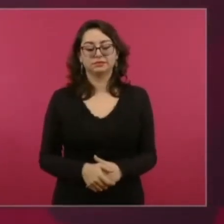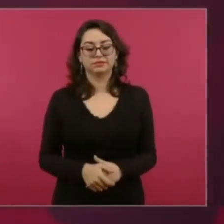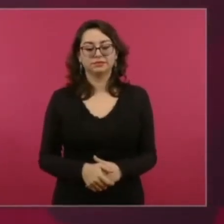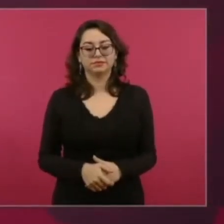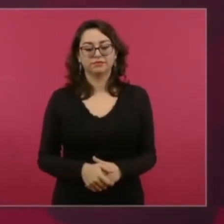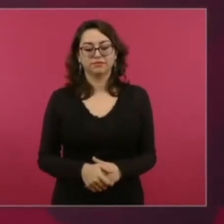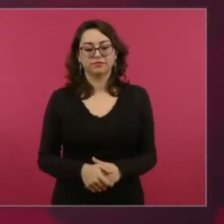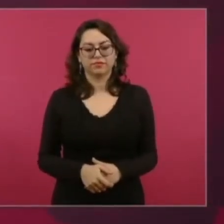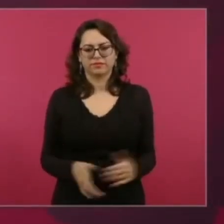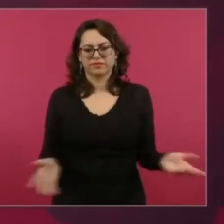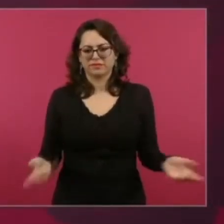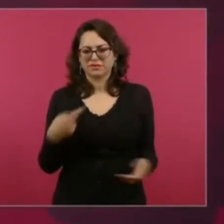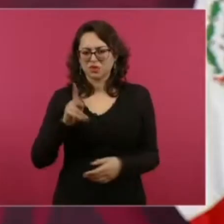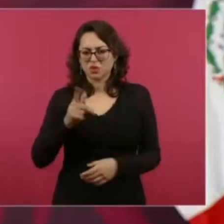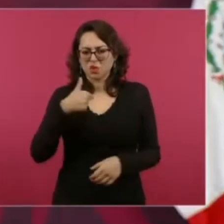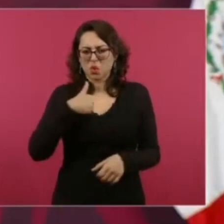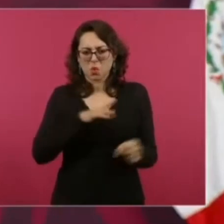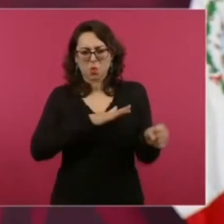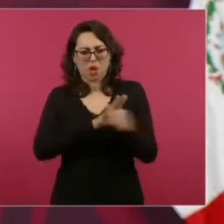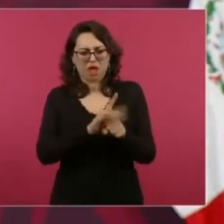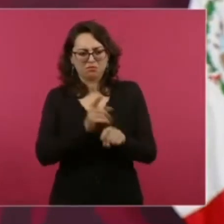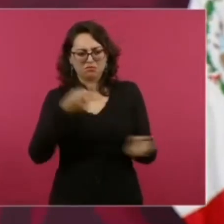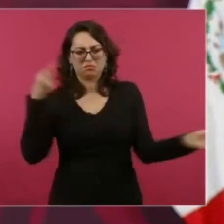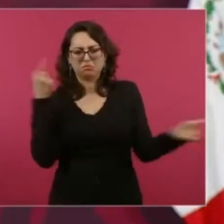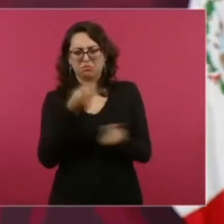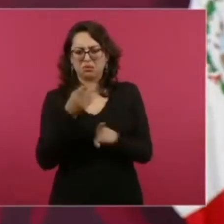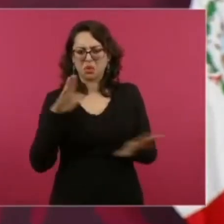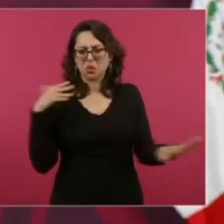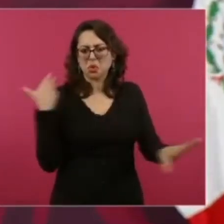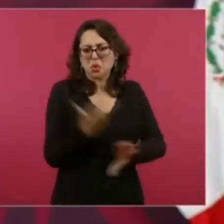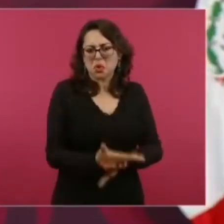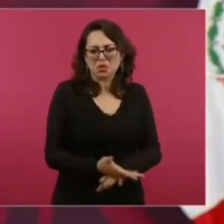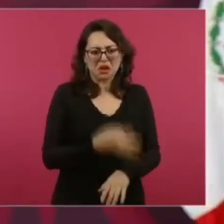yo no ofendo a nadie, o sea, ¿cómo?